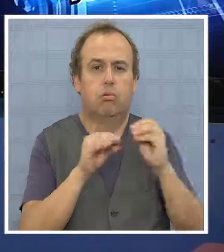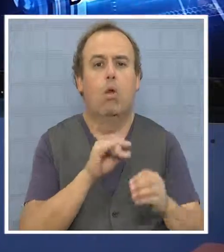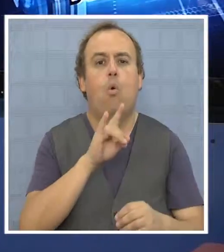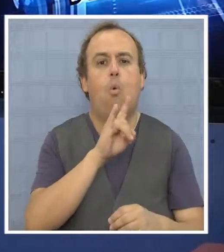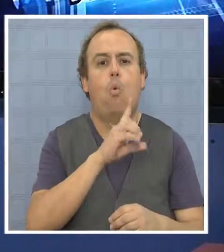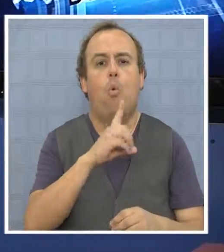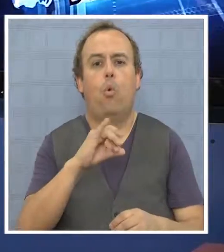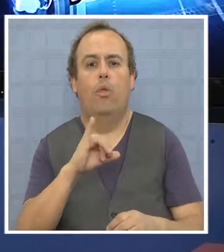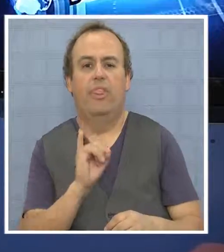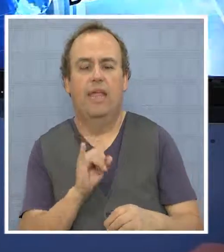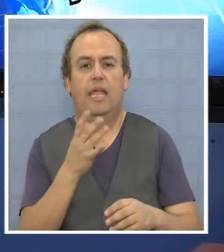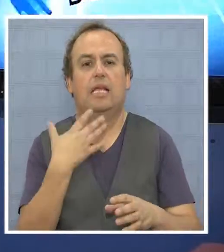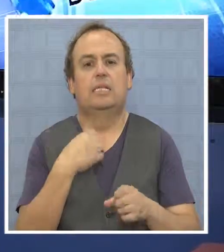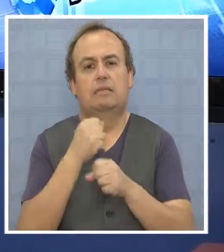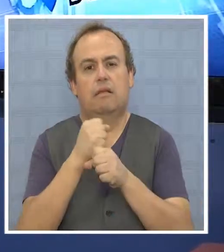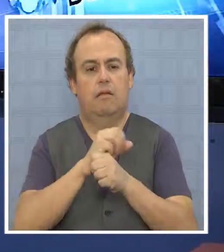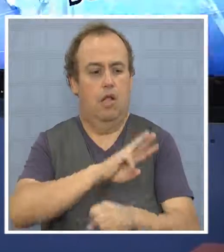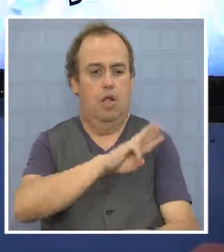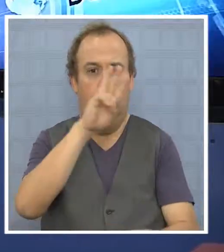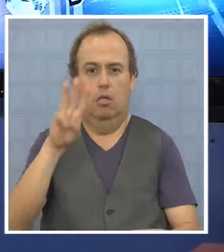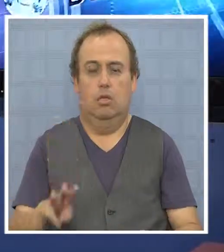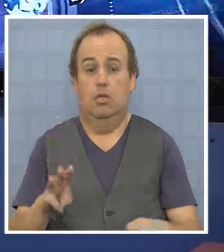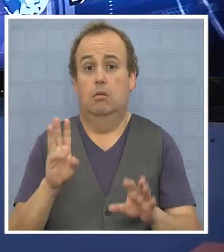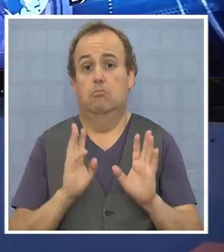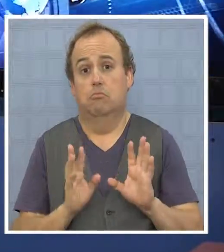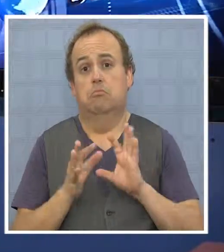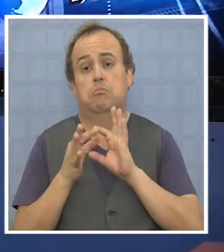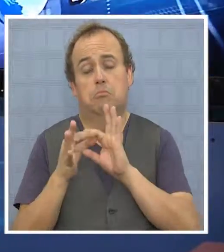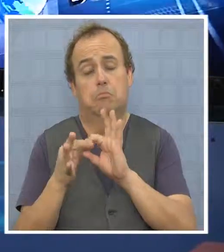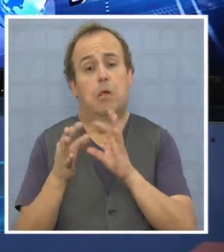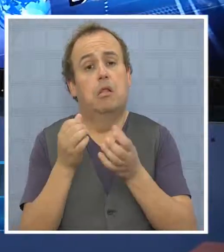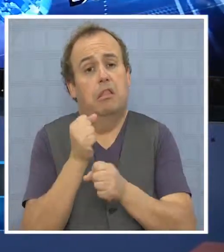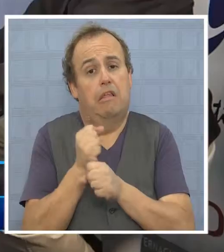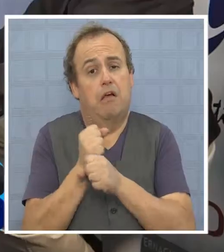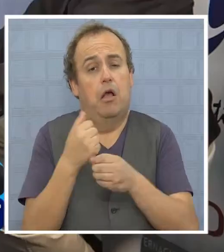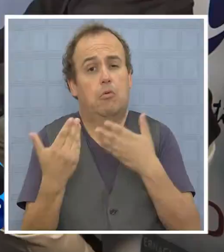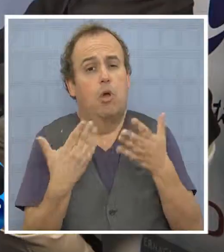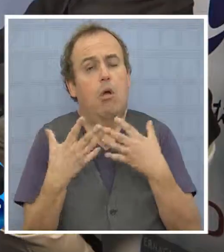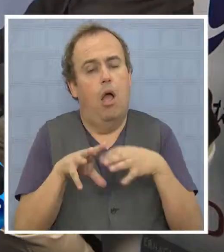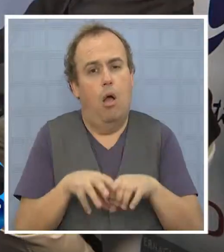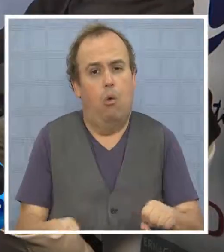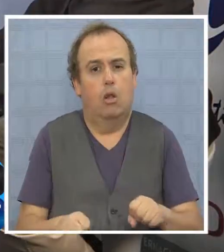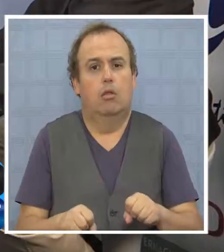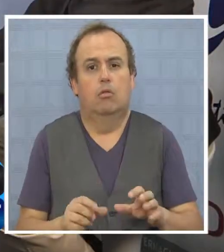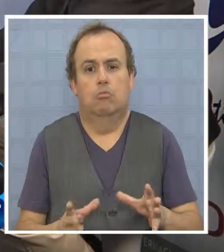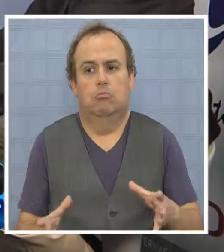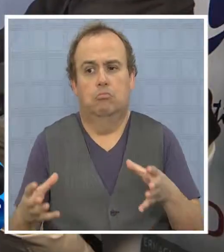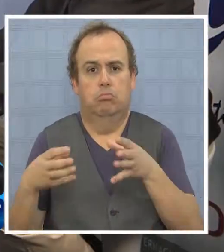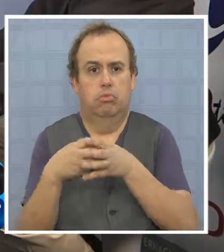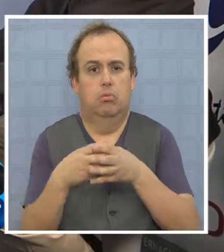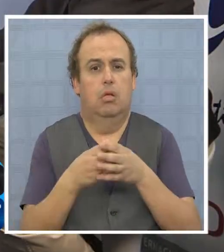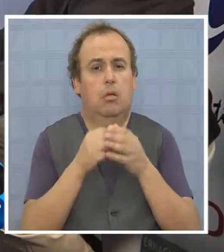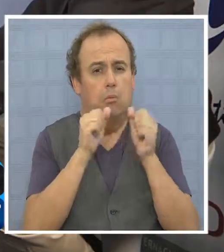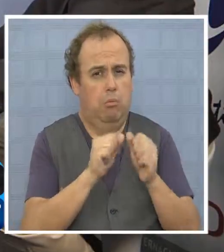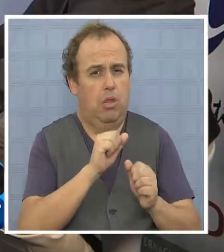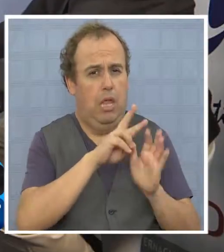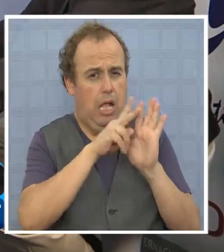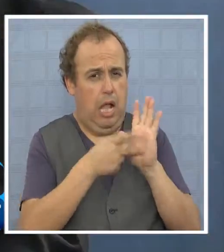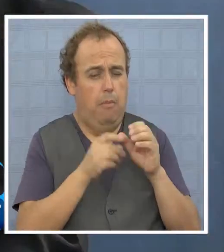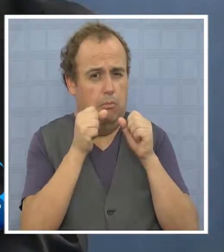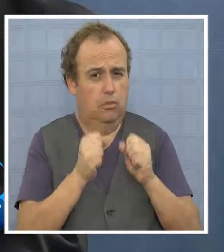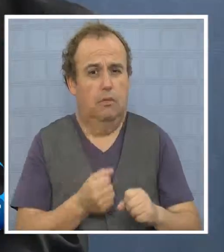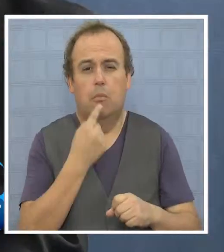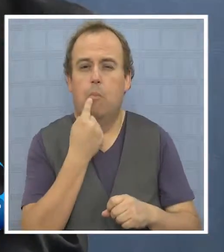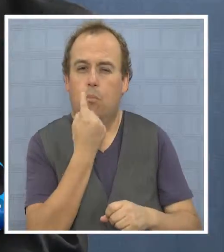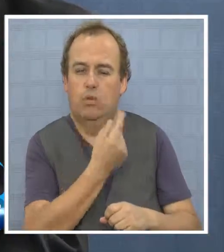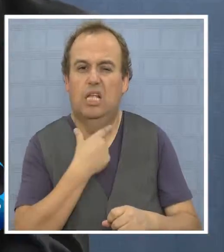conversar con los socios de la UDI, vamos a seguir trabajando con la democracia cristiana y esperamos que podamos llegar a acuerdos, sobre todo dentro de la coalición. ¿Este cambio es